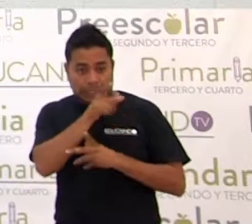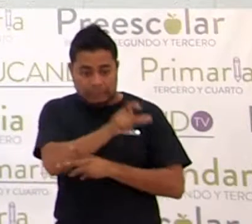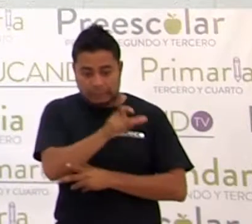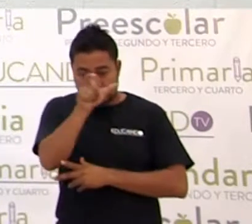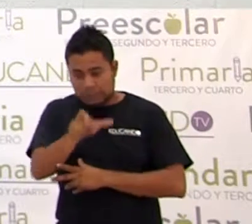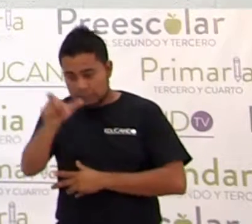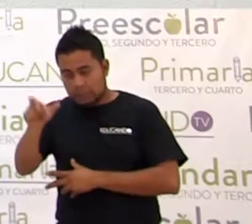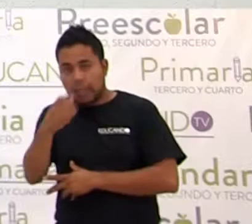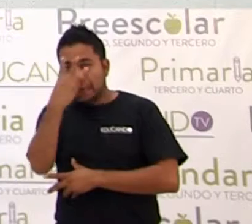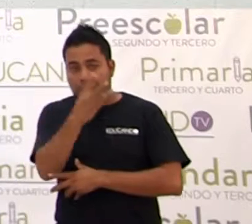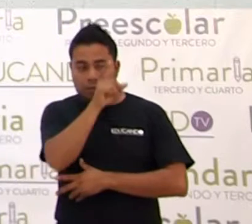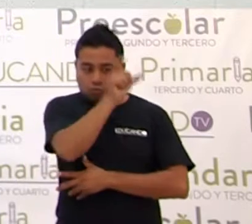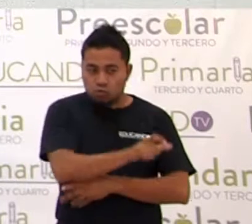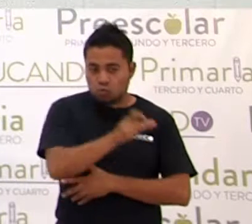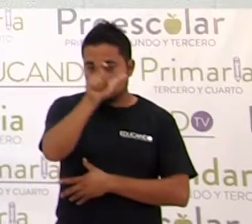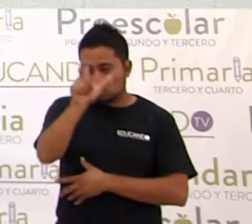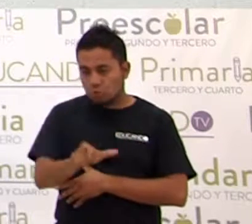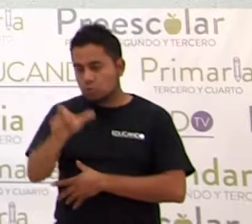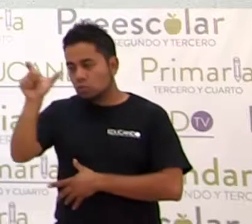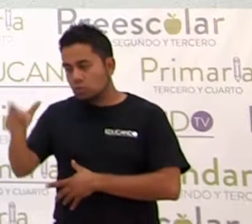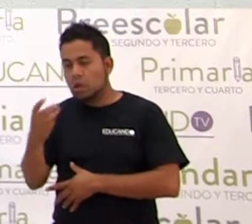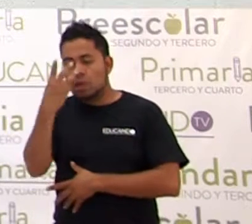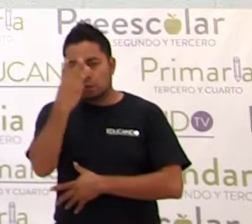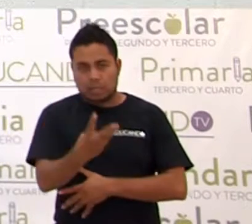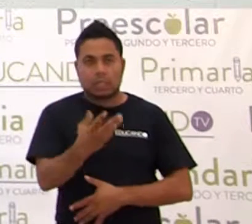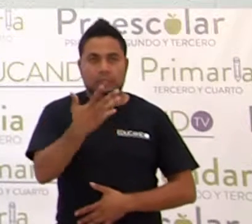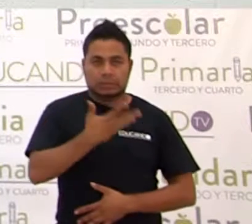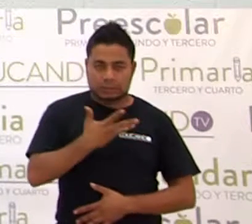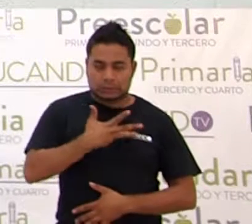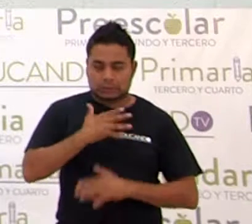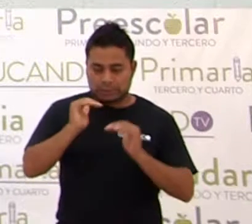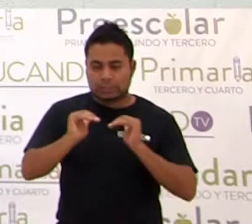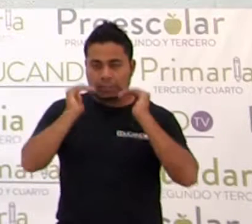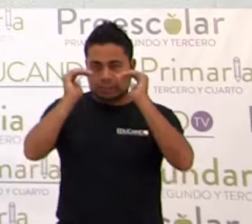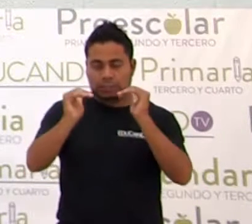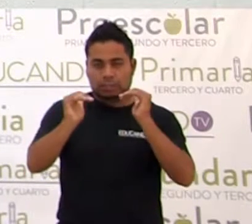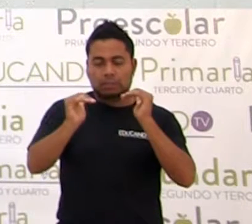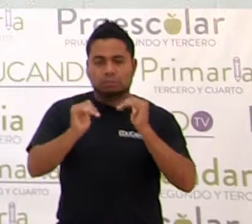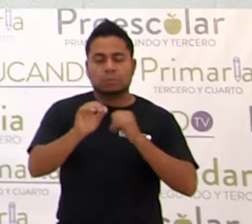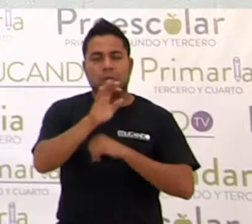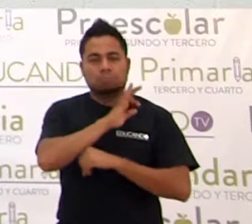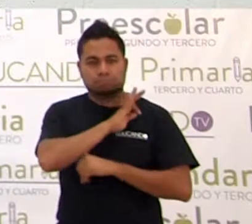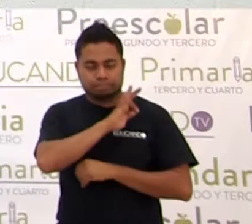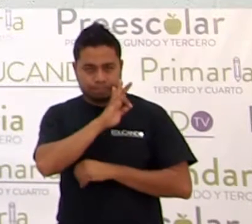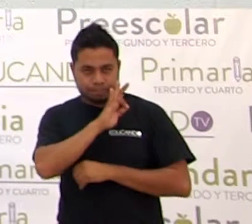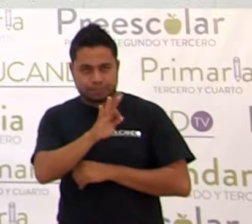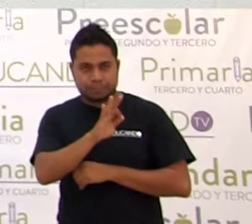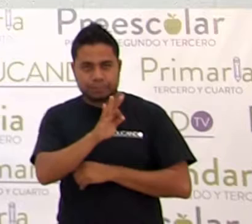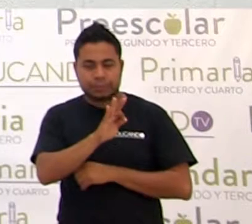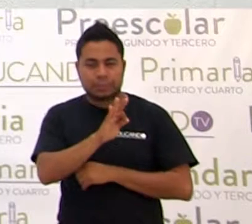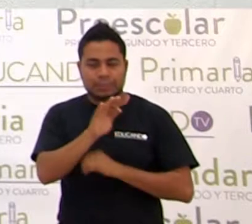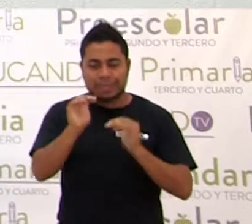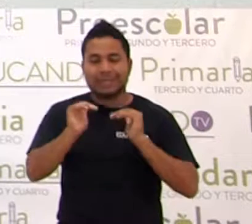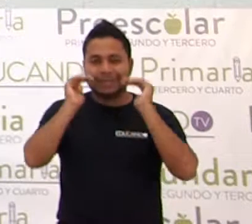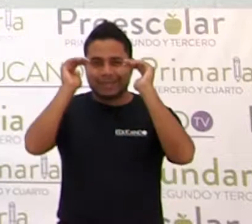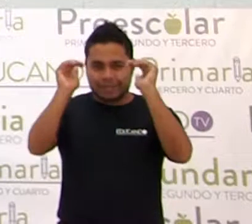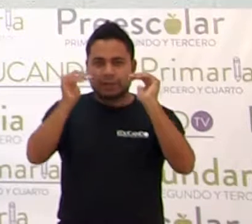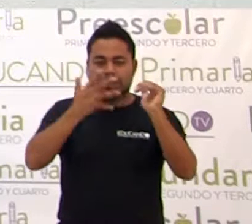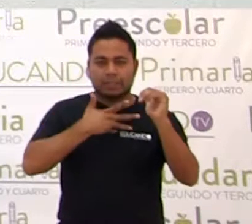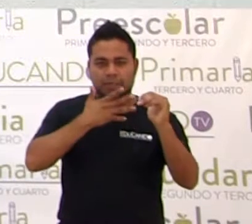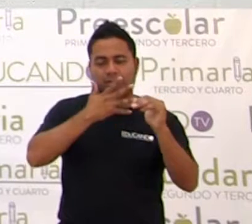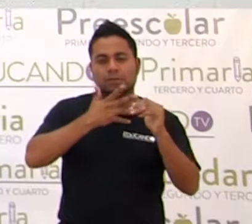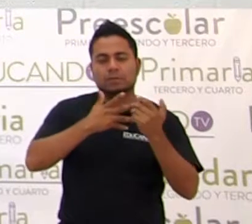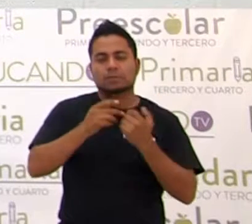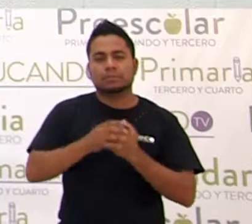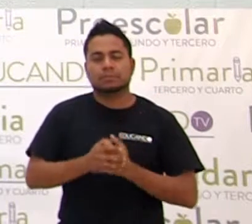Tiene tres términos, ¿sí? El polinomio. En este caso sería el dividendo, ¿sí? Tomando en